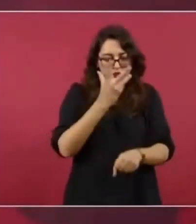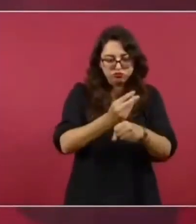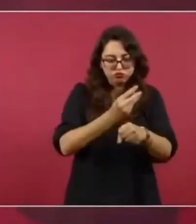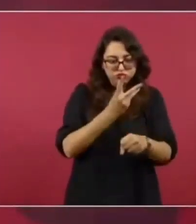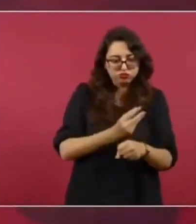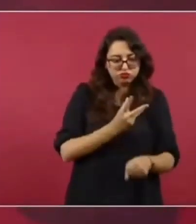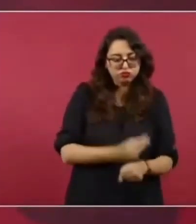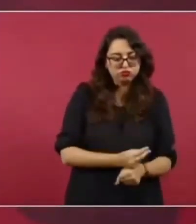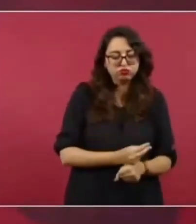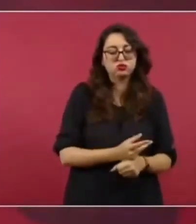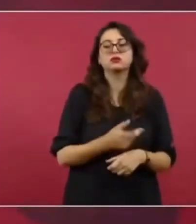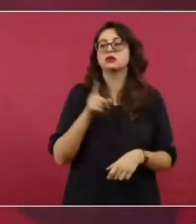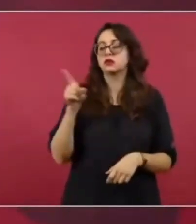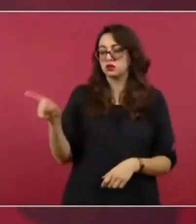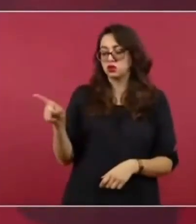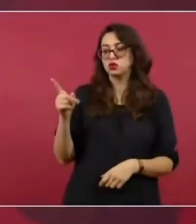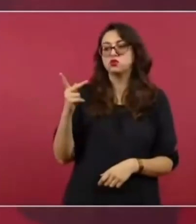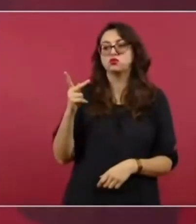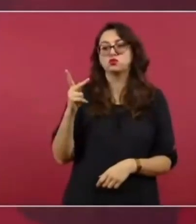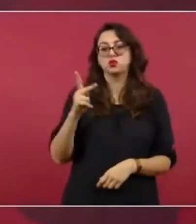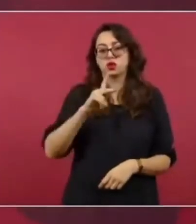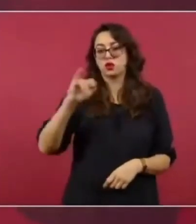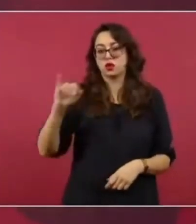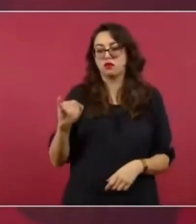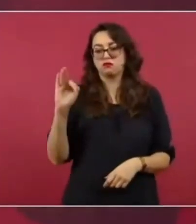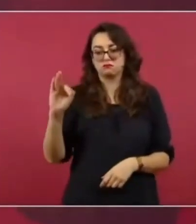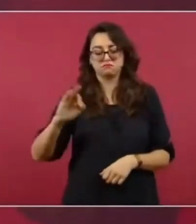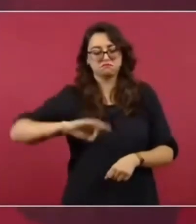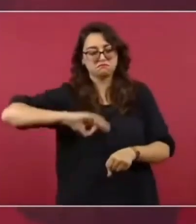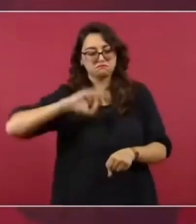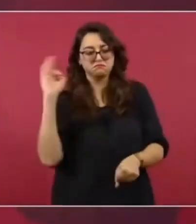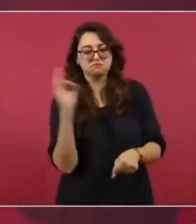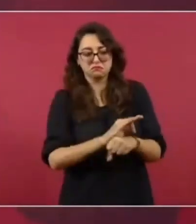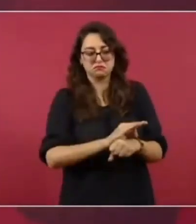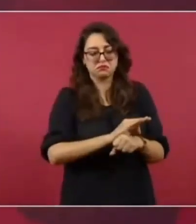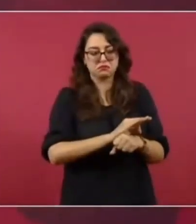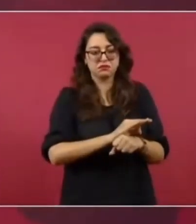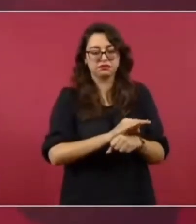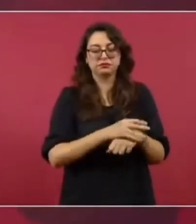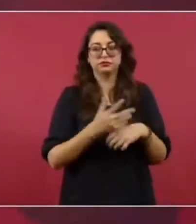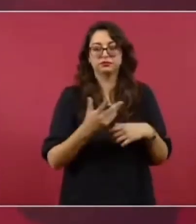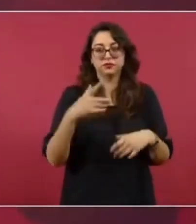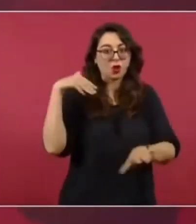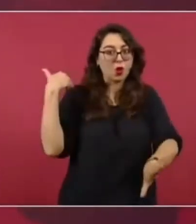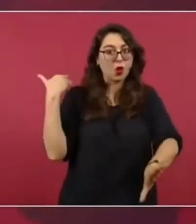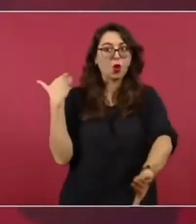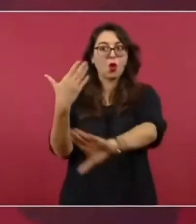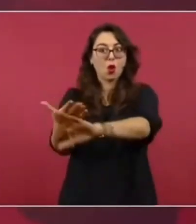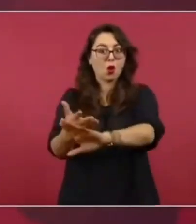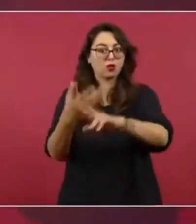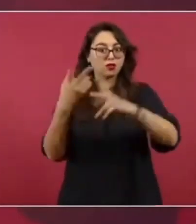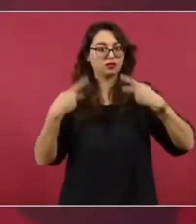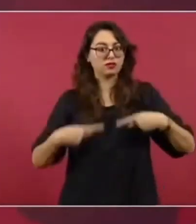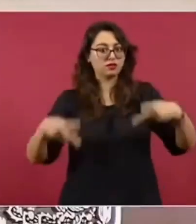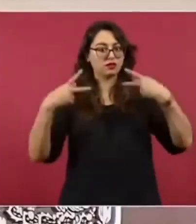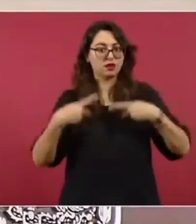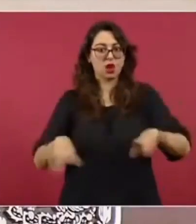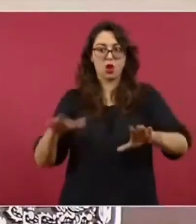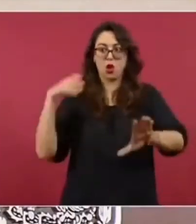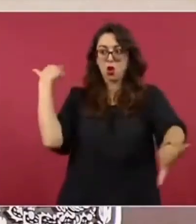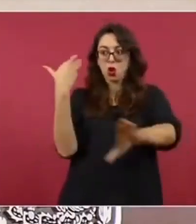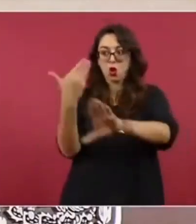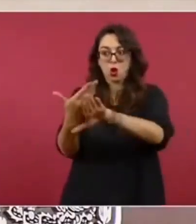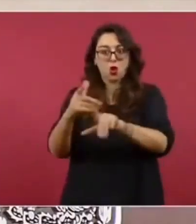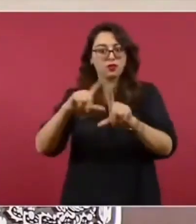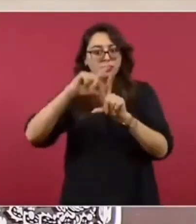fueron avaladas por el Poder Judicial todas las leyes se recurría al Poder